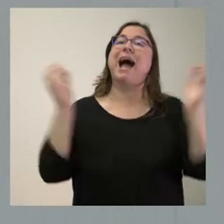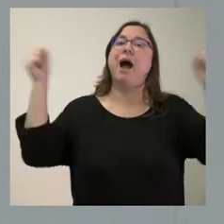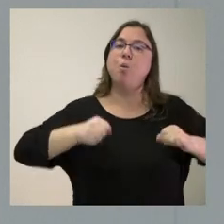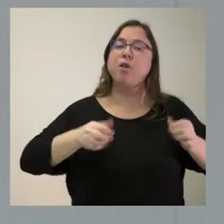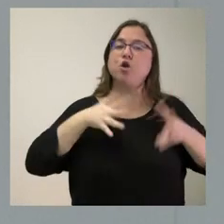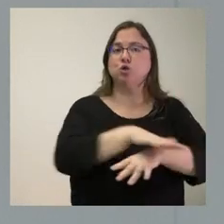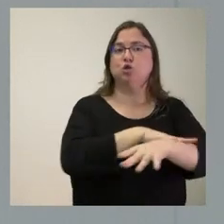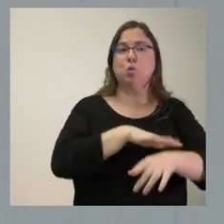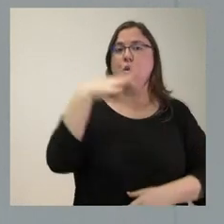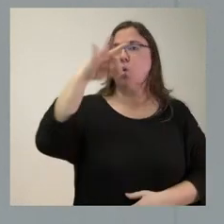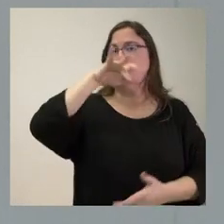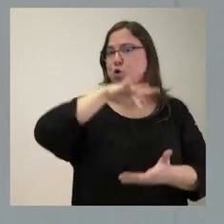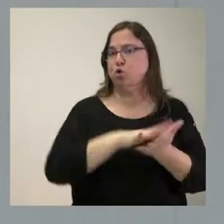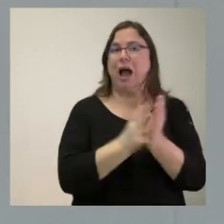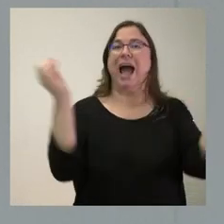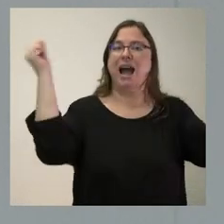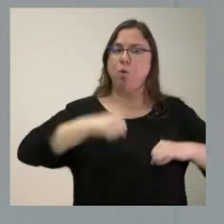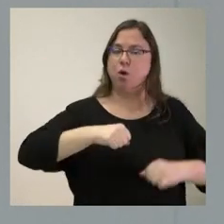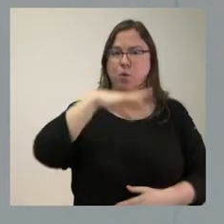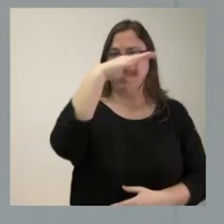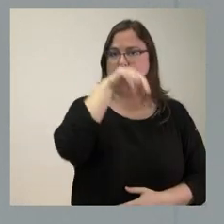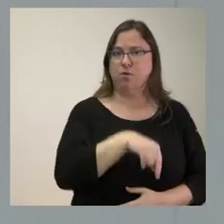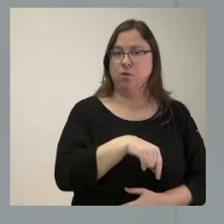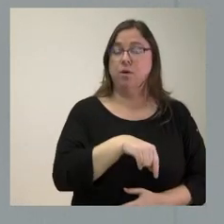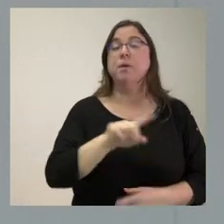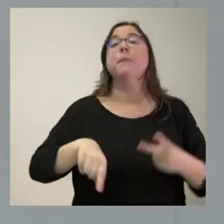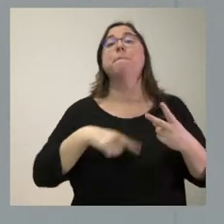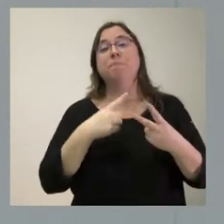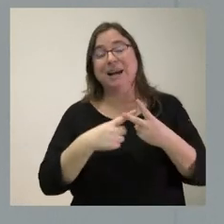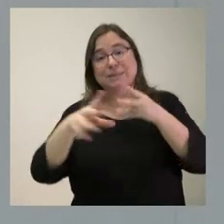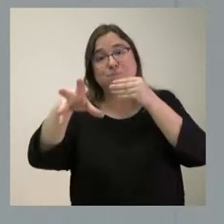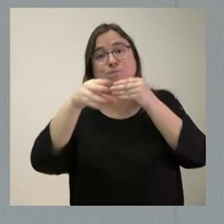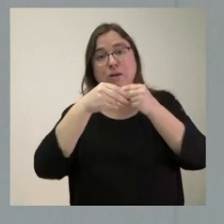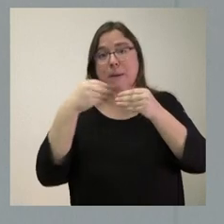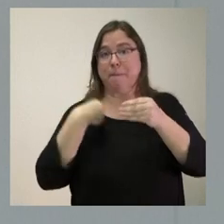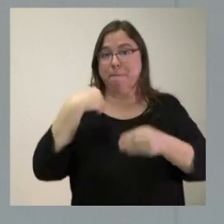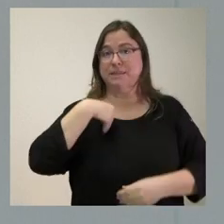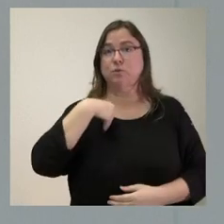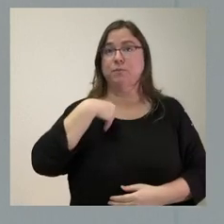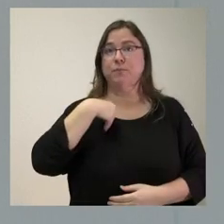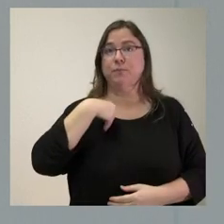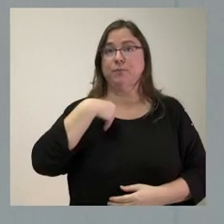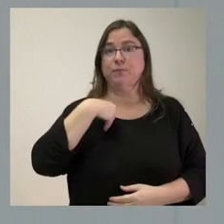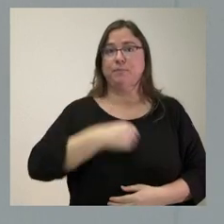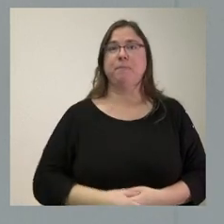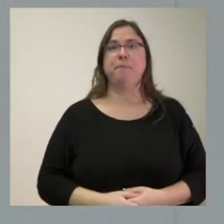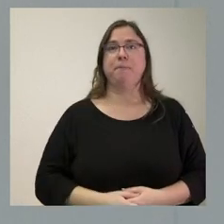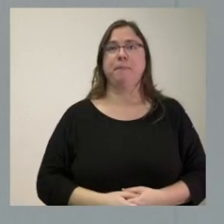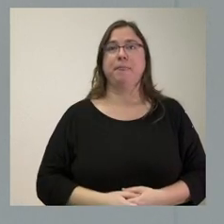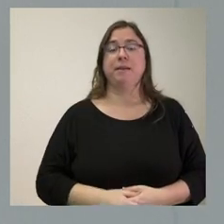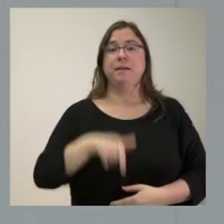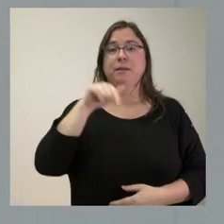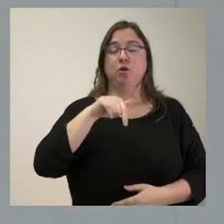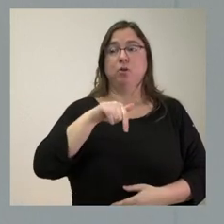materia opera en los acuerdos del Consejo de Gobierno, como por otra parte se adjunta en la